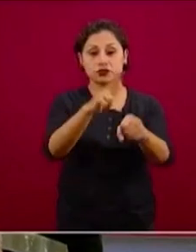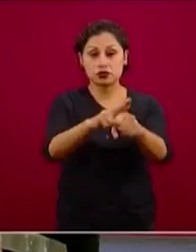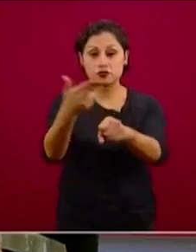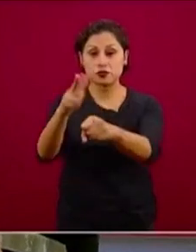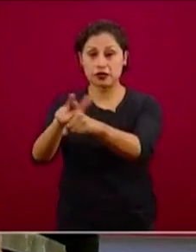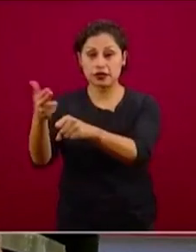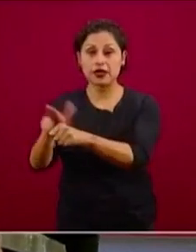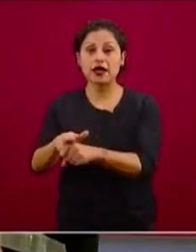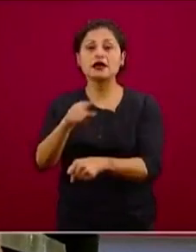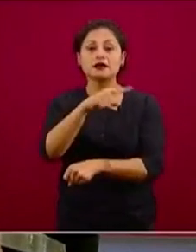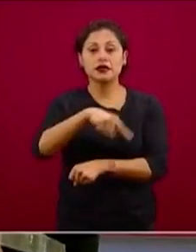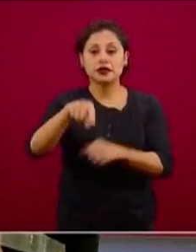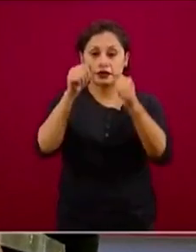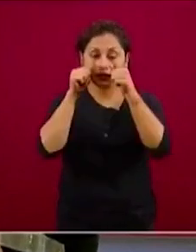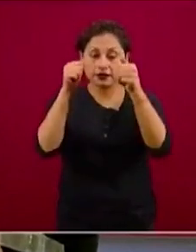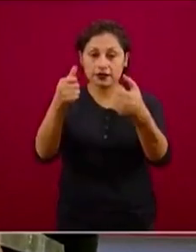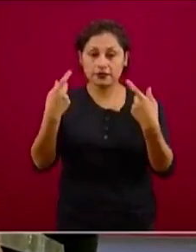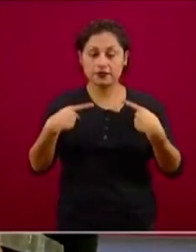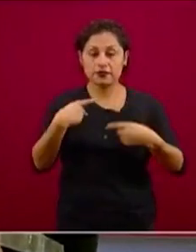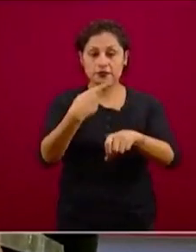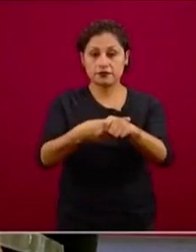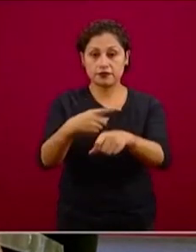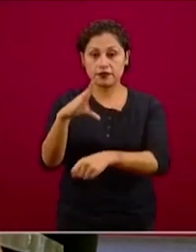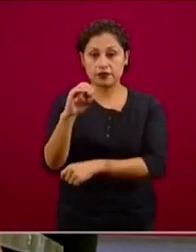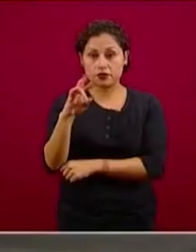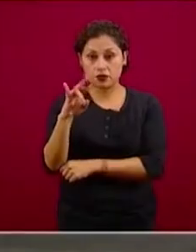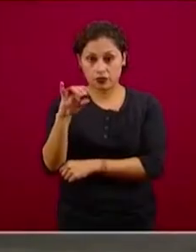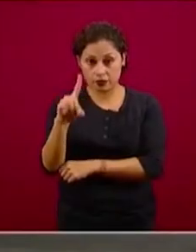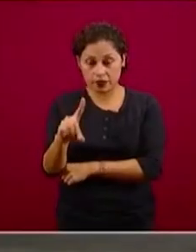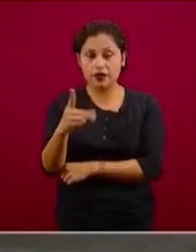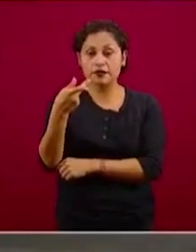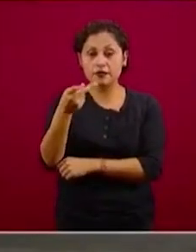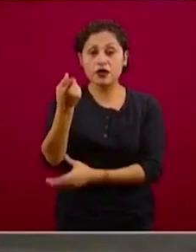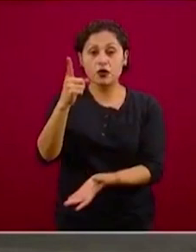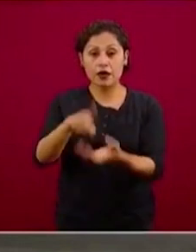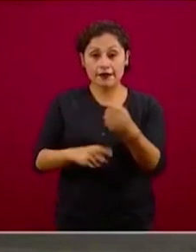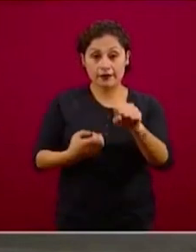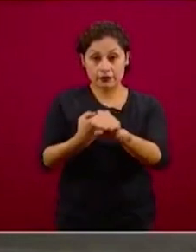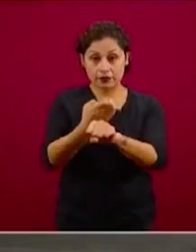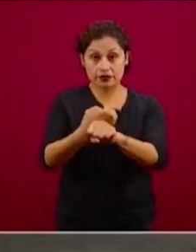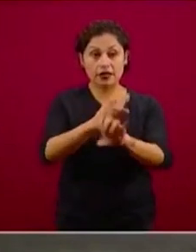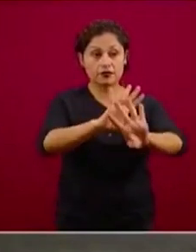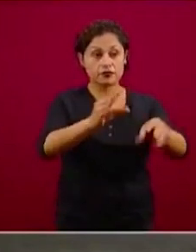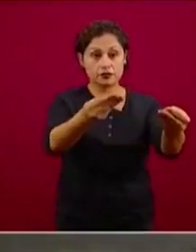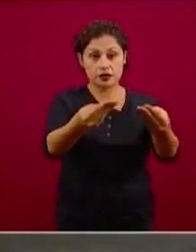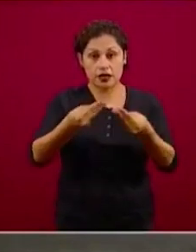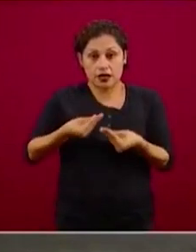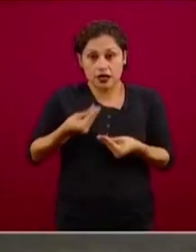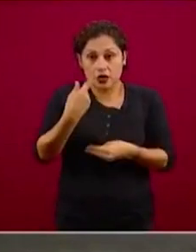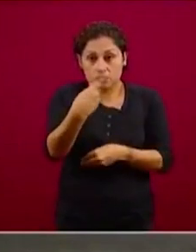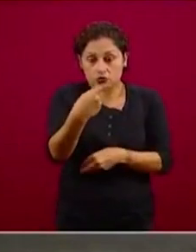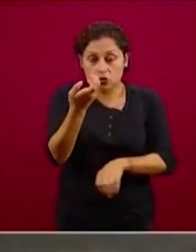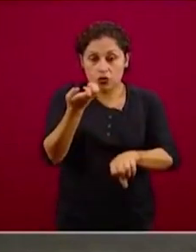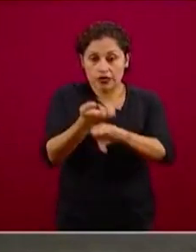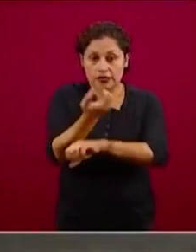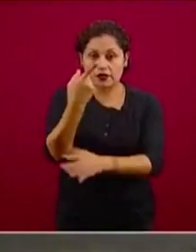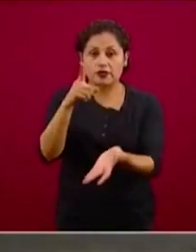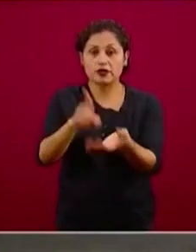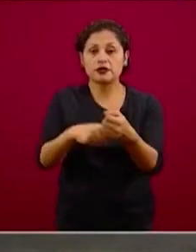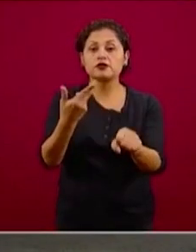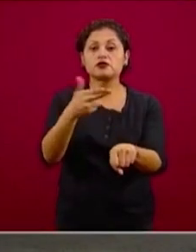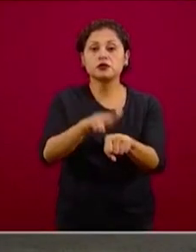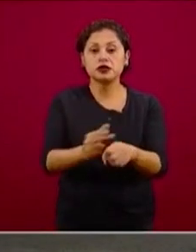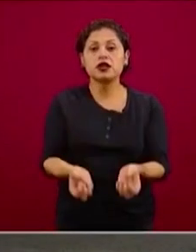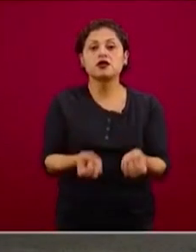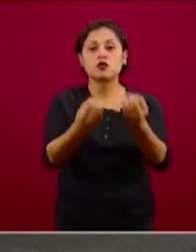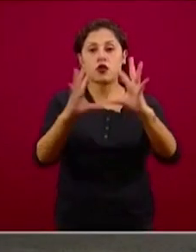COVID, pero de manera formal las entidades federativas ya dieron su lista de lo que tienen ahorita designado. Si más